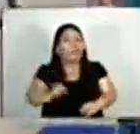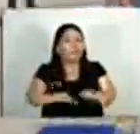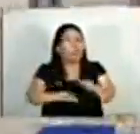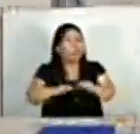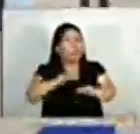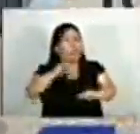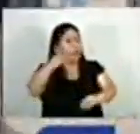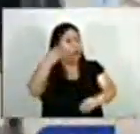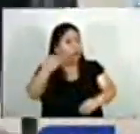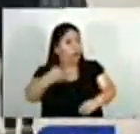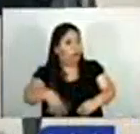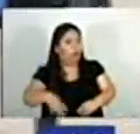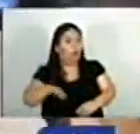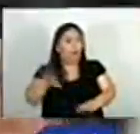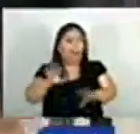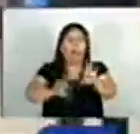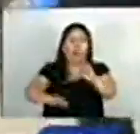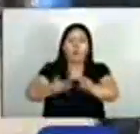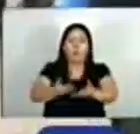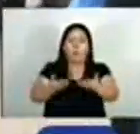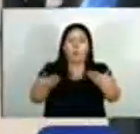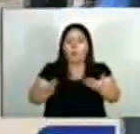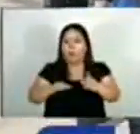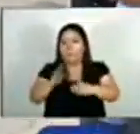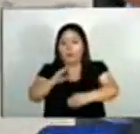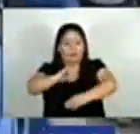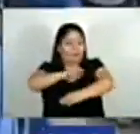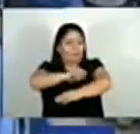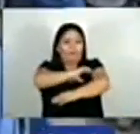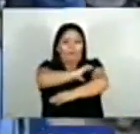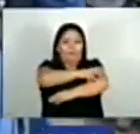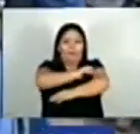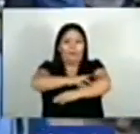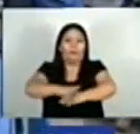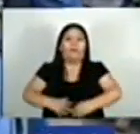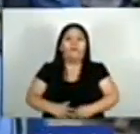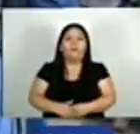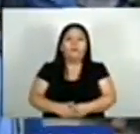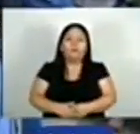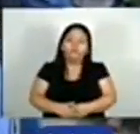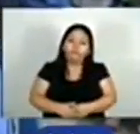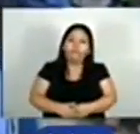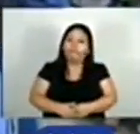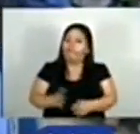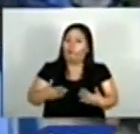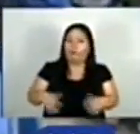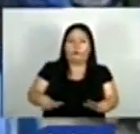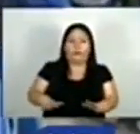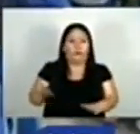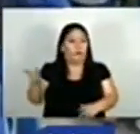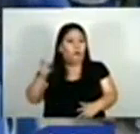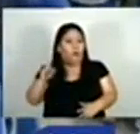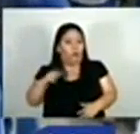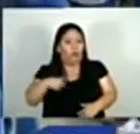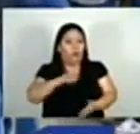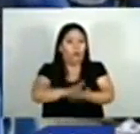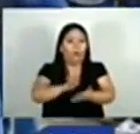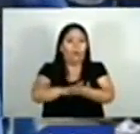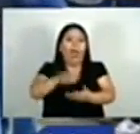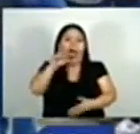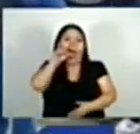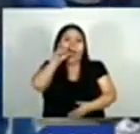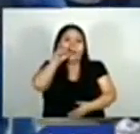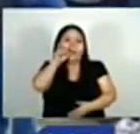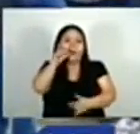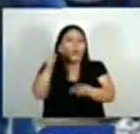incremento en los precios principalmente en verduras. Quizás fuera de lo común, pues acabo de comprar zanahorias, cada